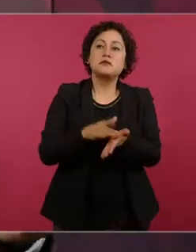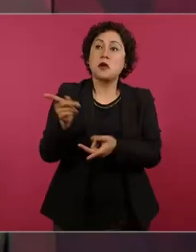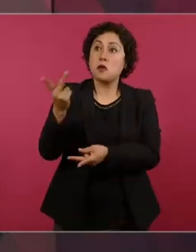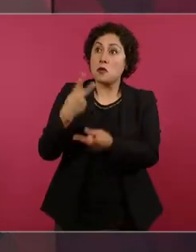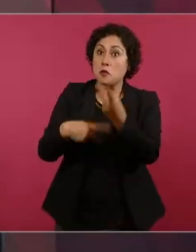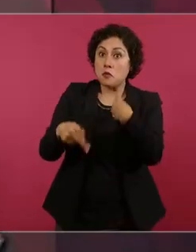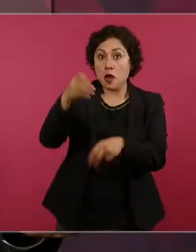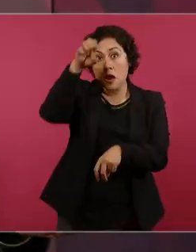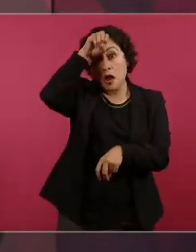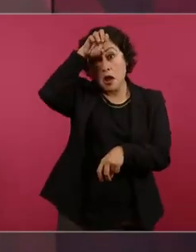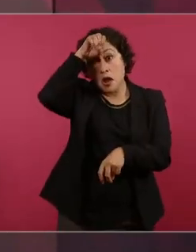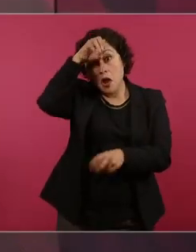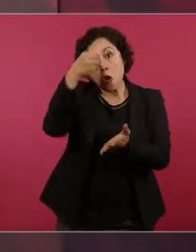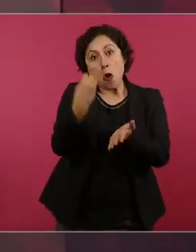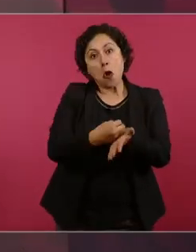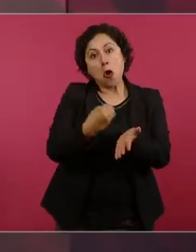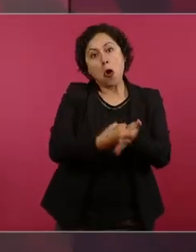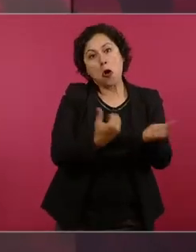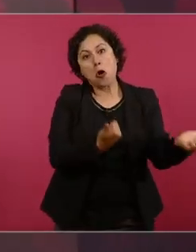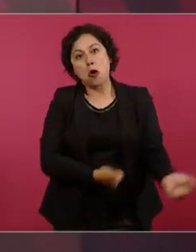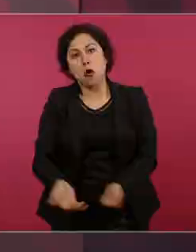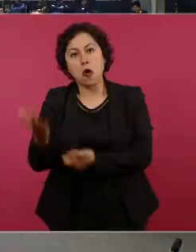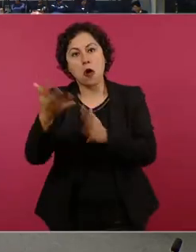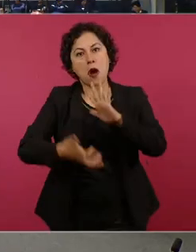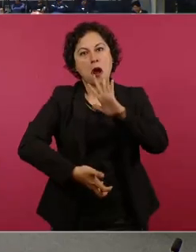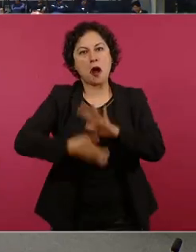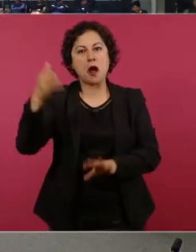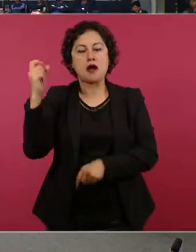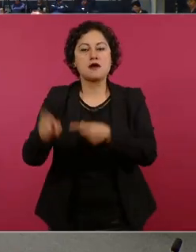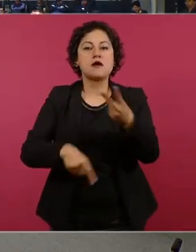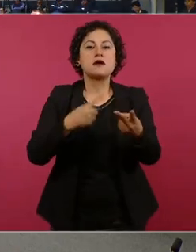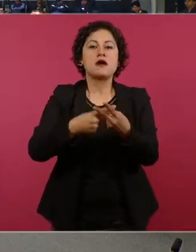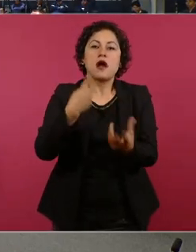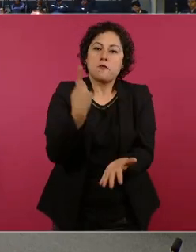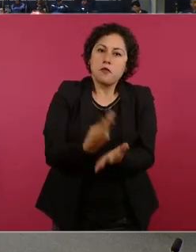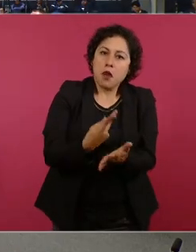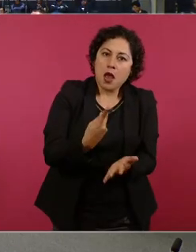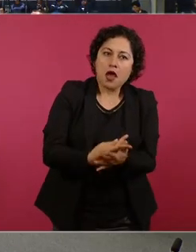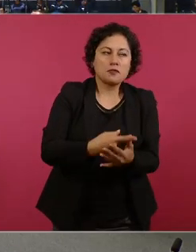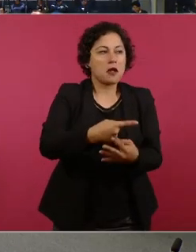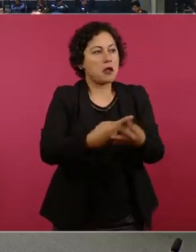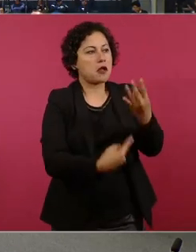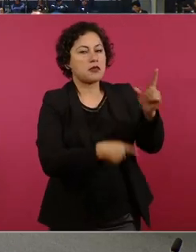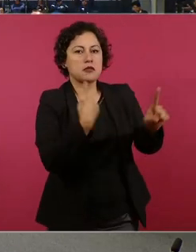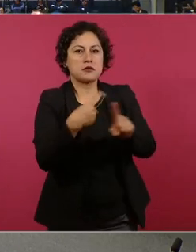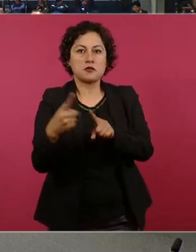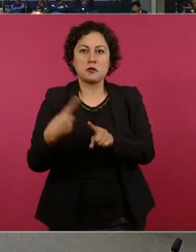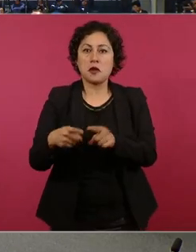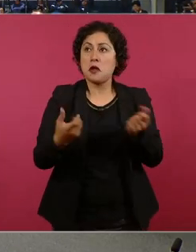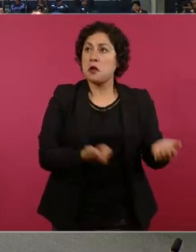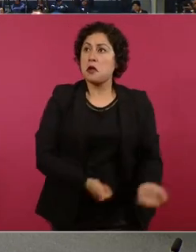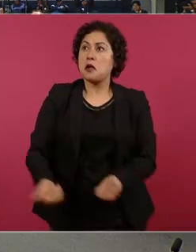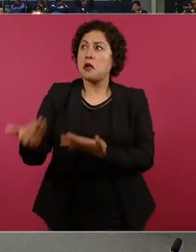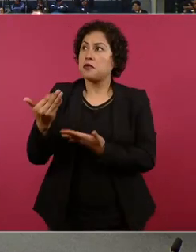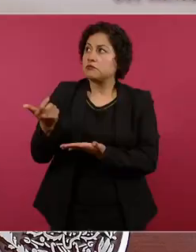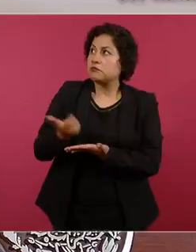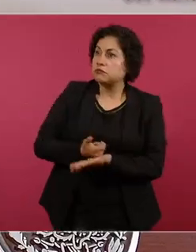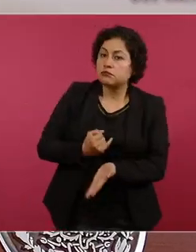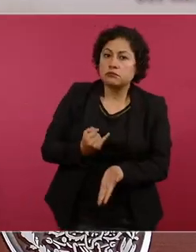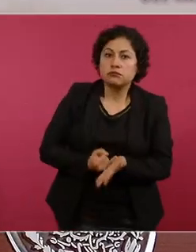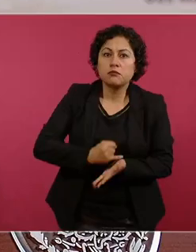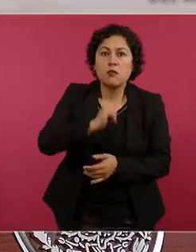extracción del oro de la plata y de otros minerales entonces nosotros hemos venido